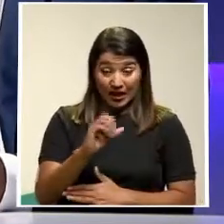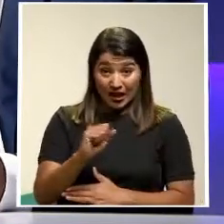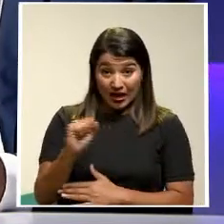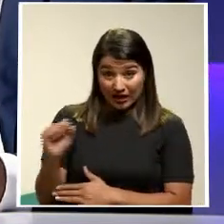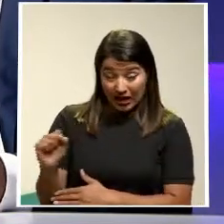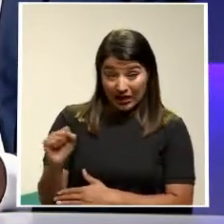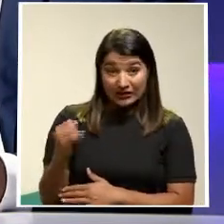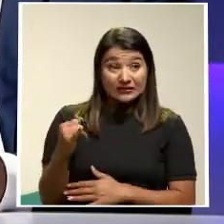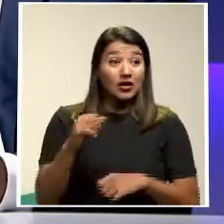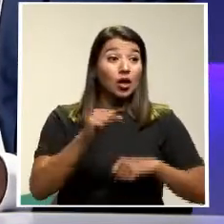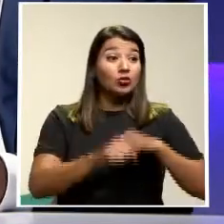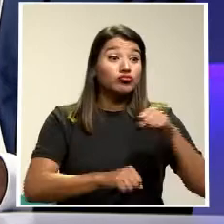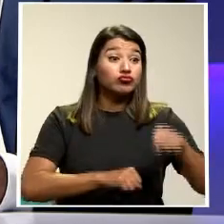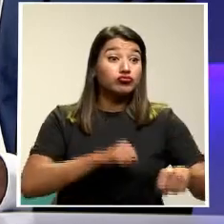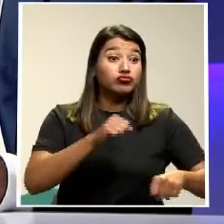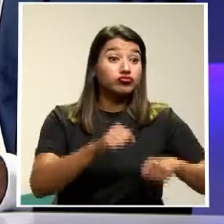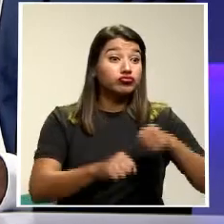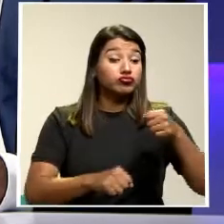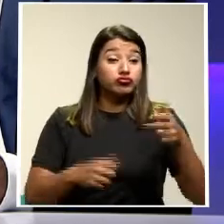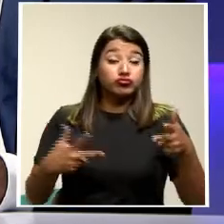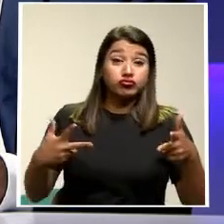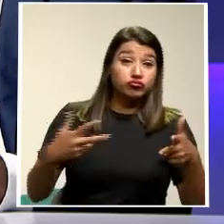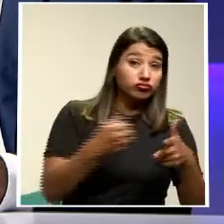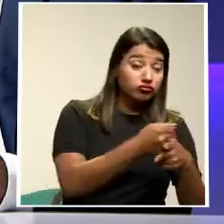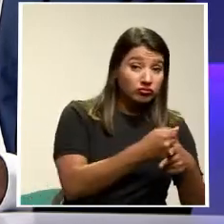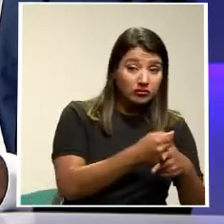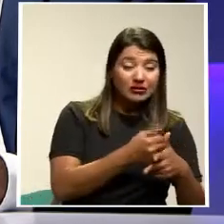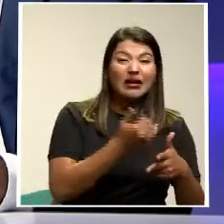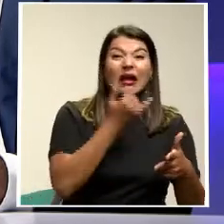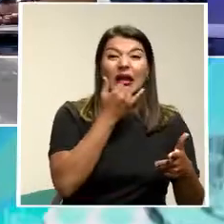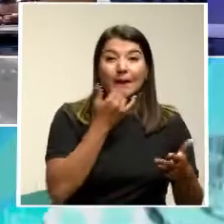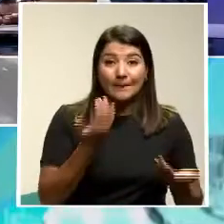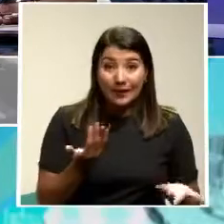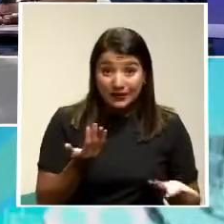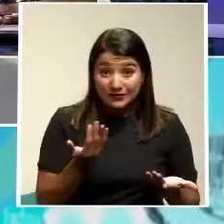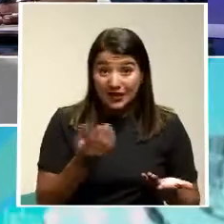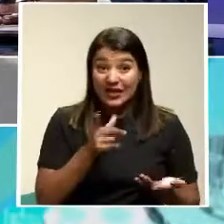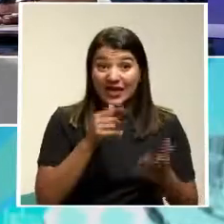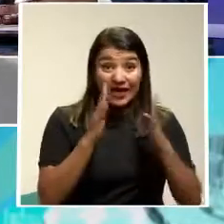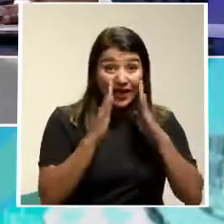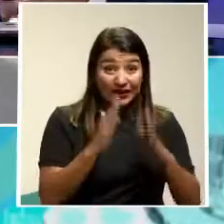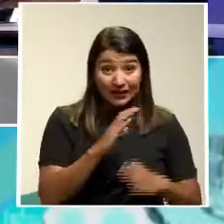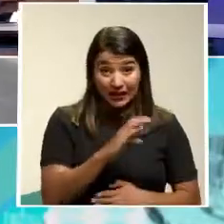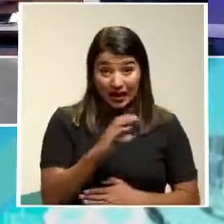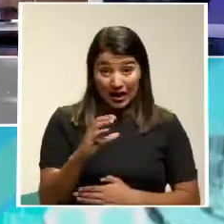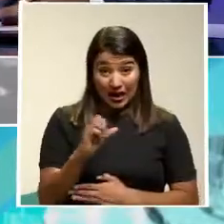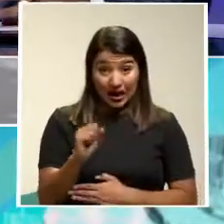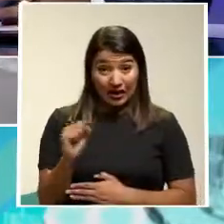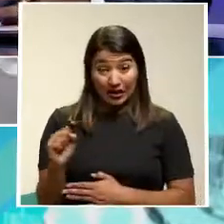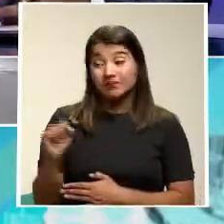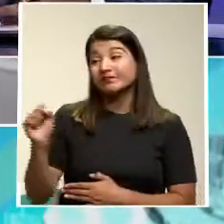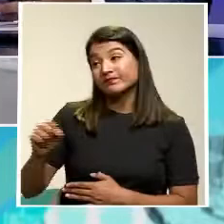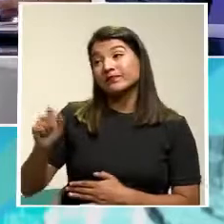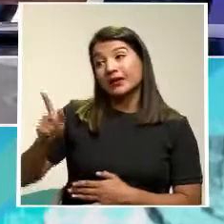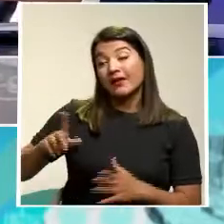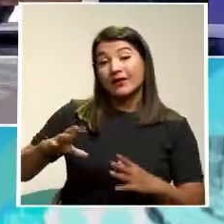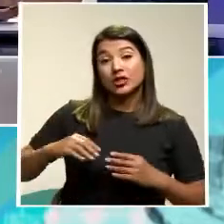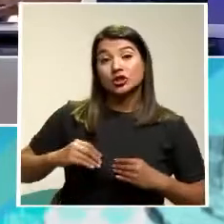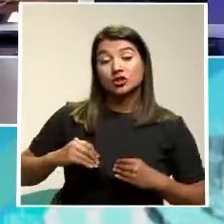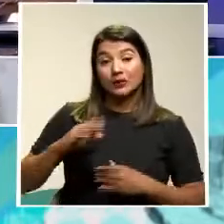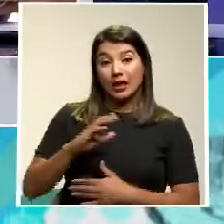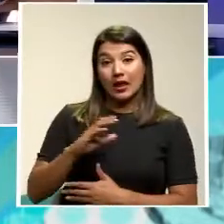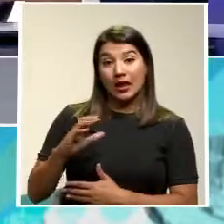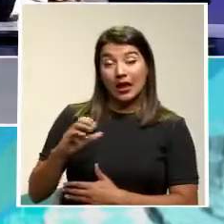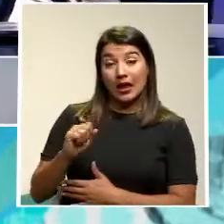¿Se atropellan A un ciclista De alguna de estas cadenas? ¿Va a parar a la caja? ¿Lo paga la caja? Lo asumiría la caja Porque en algún